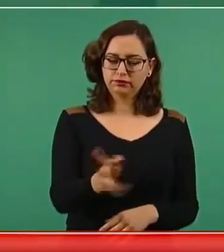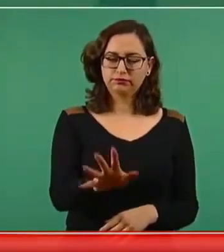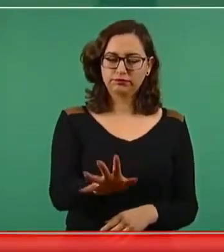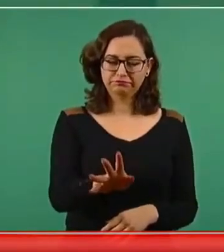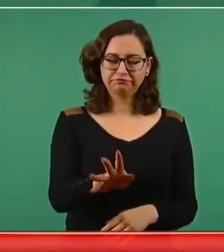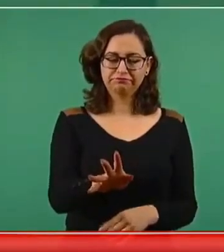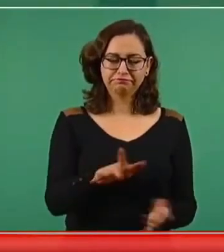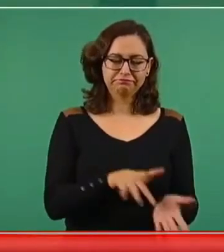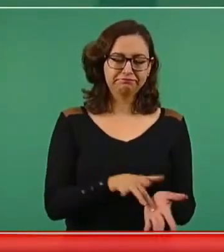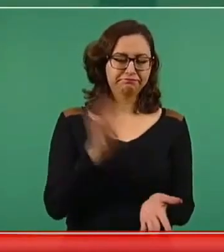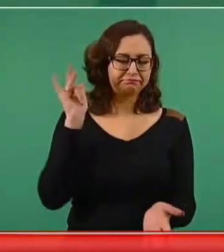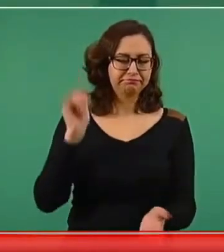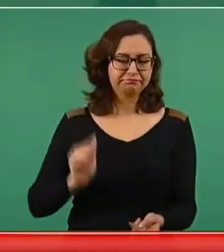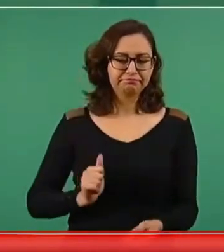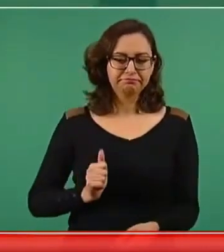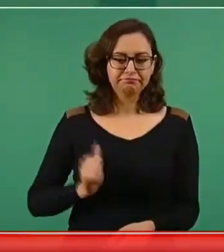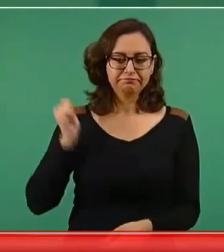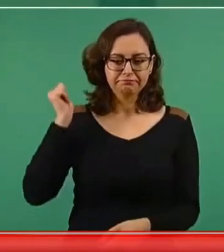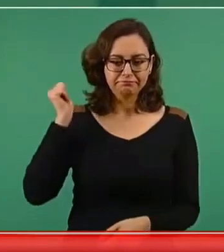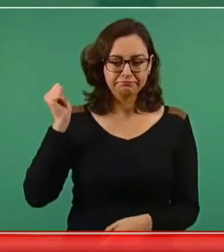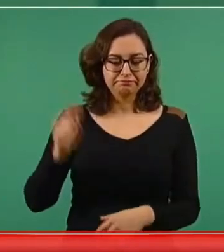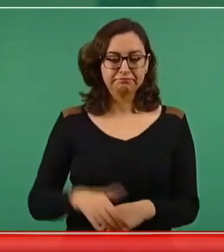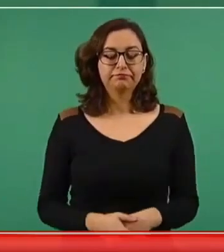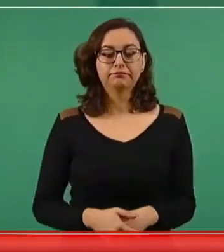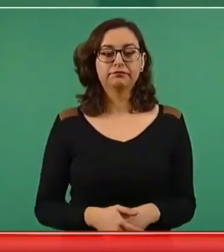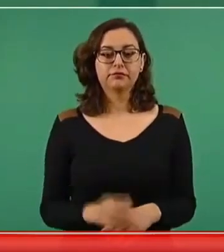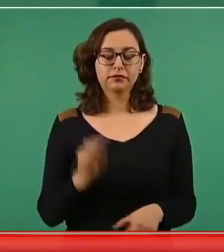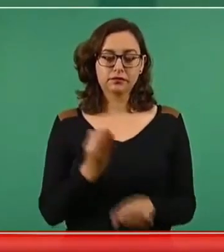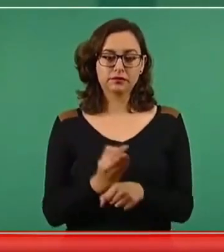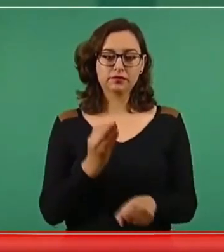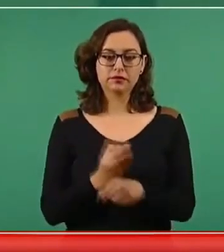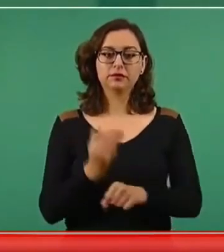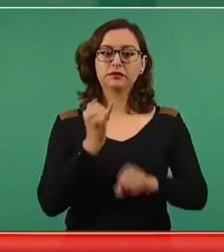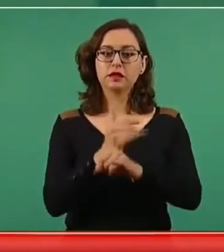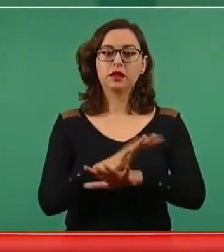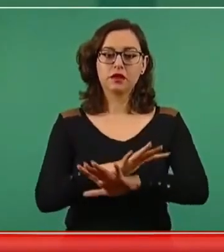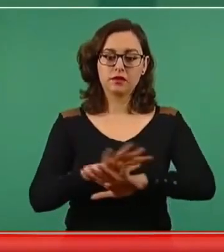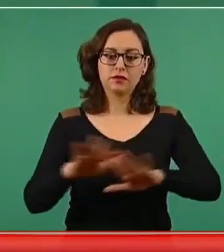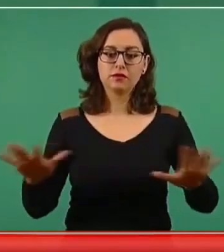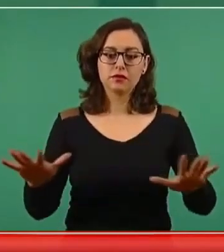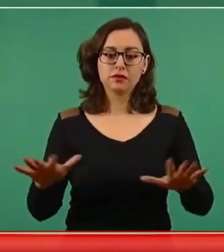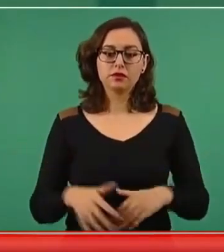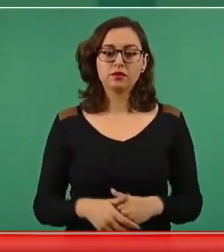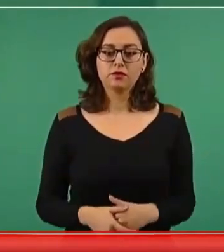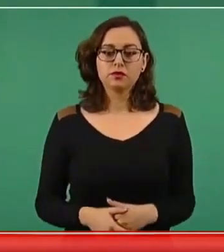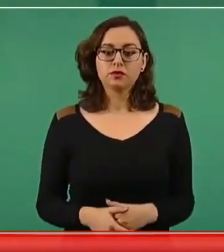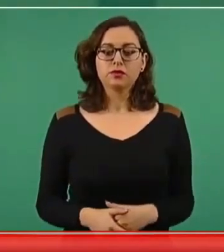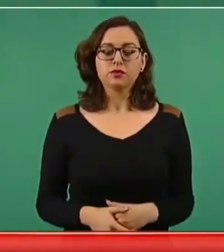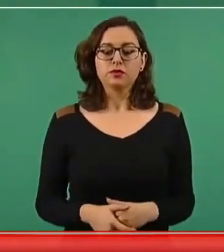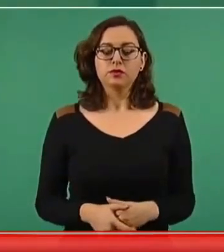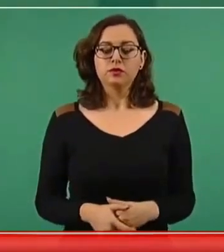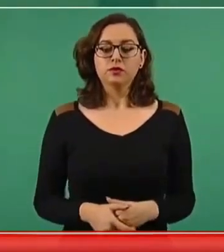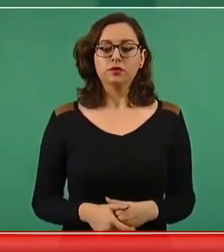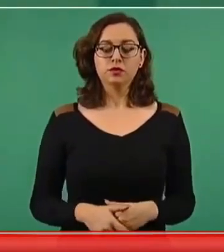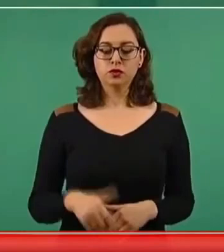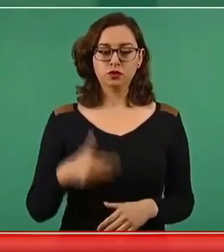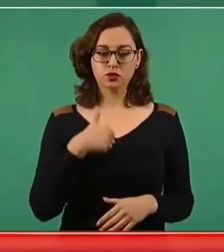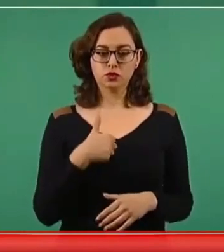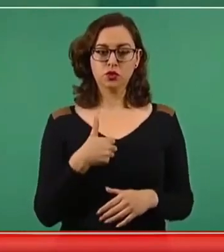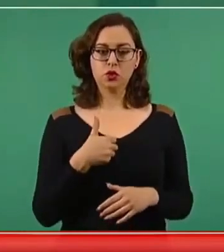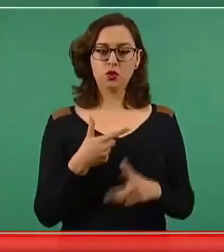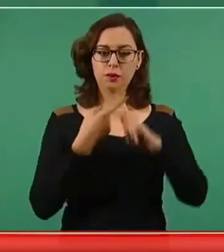he avanzado en escribir un libro.